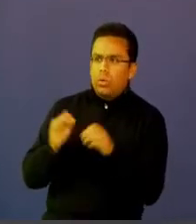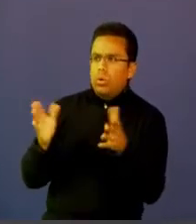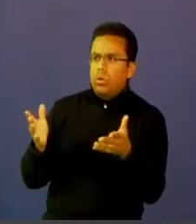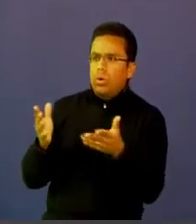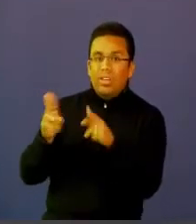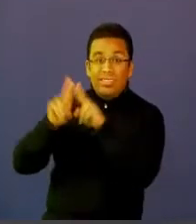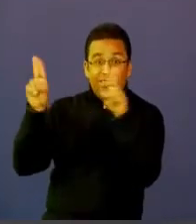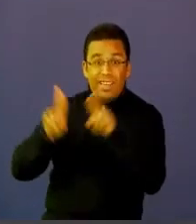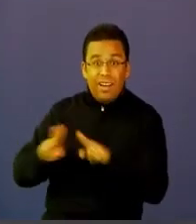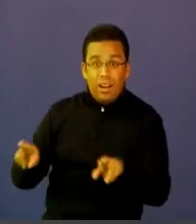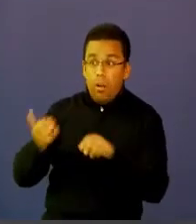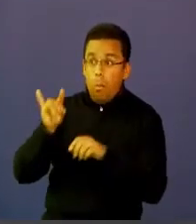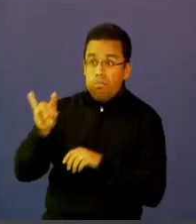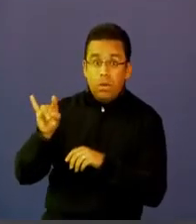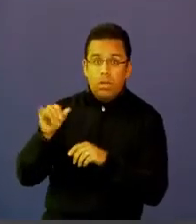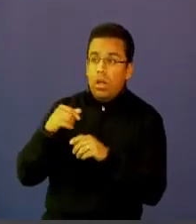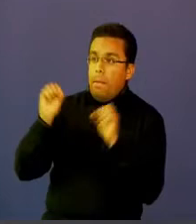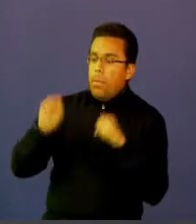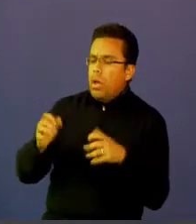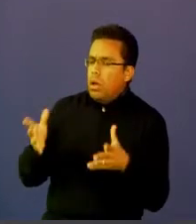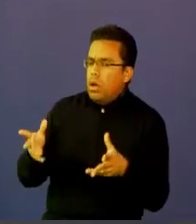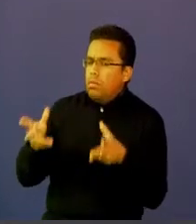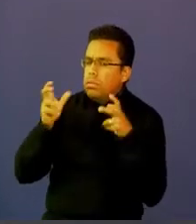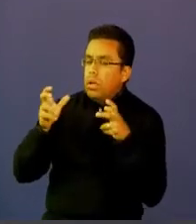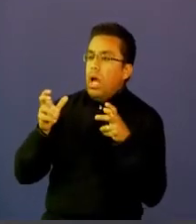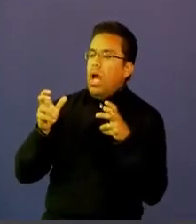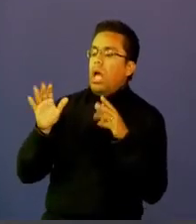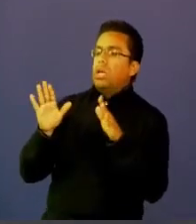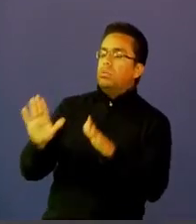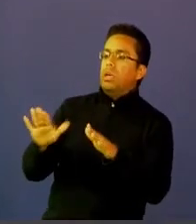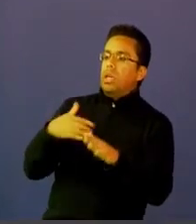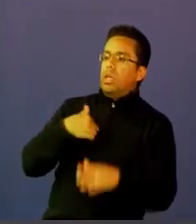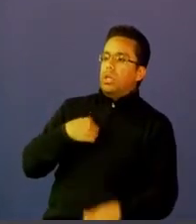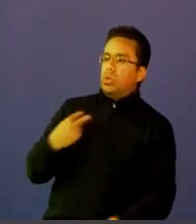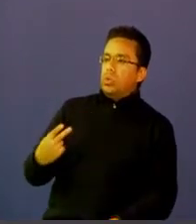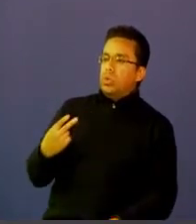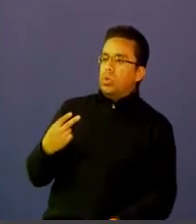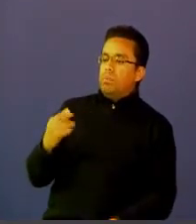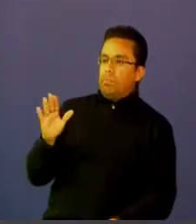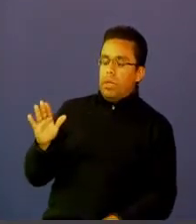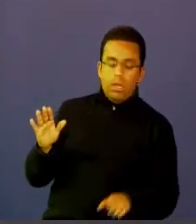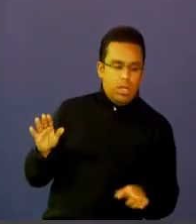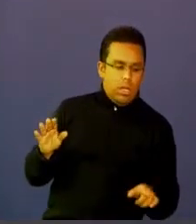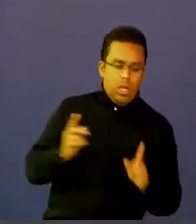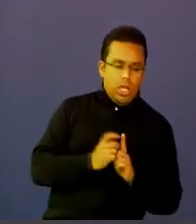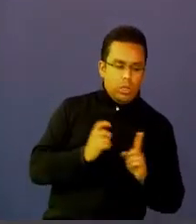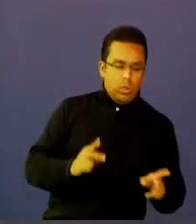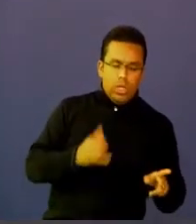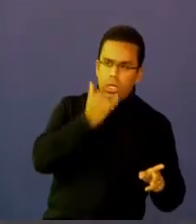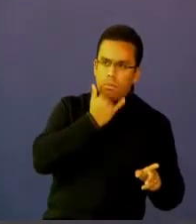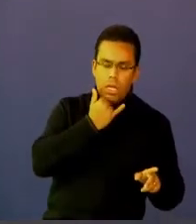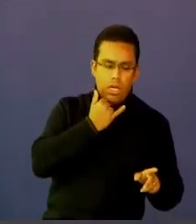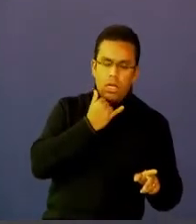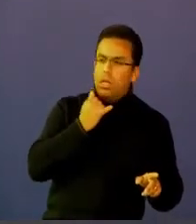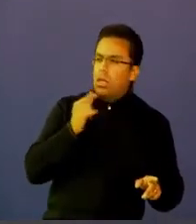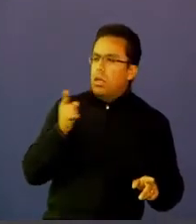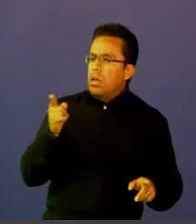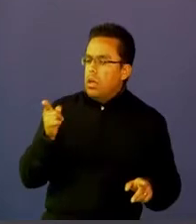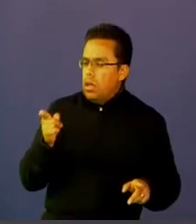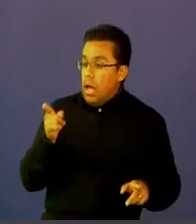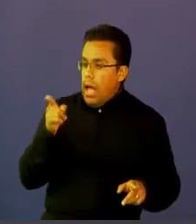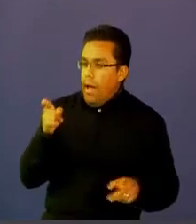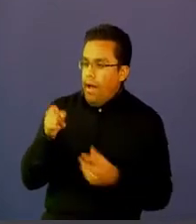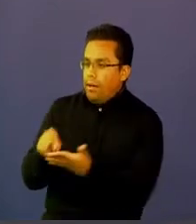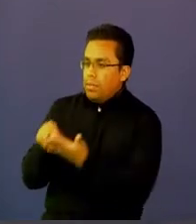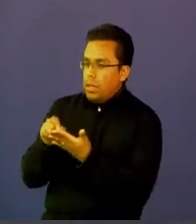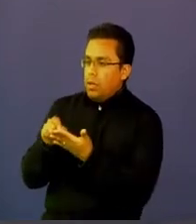que le permita también tener a la medida cuál es la falencia que tiene el estudiante en determinada área del conocimiento. El gran reto